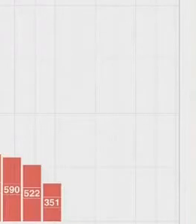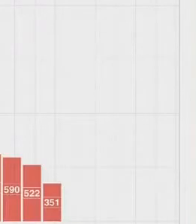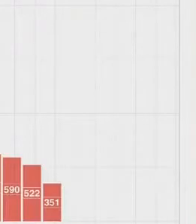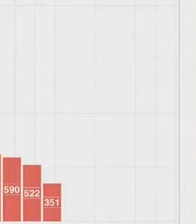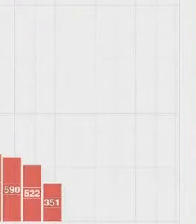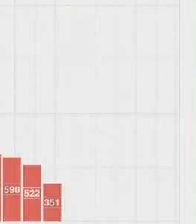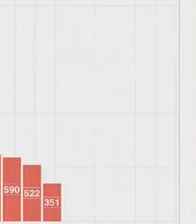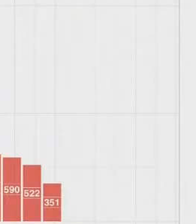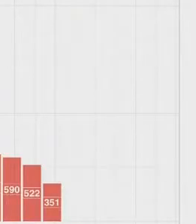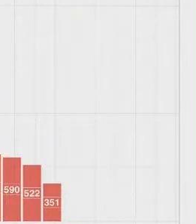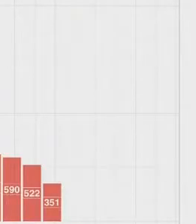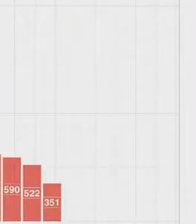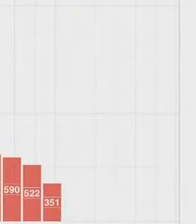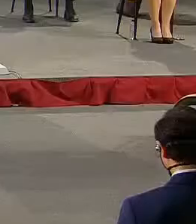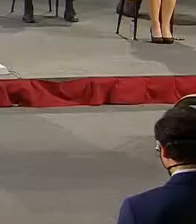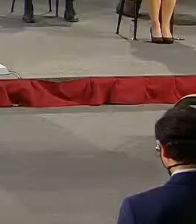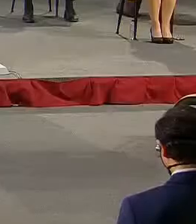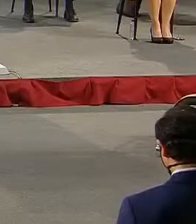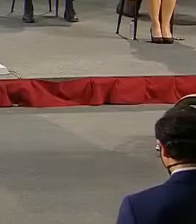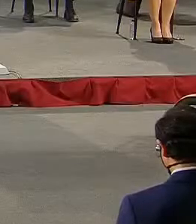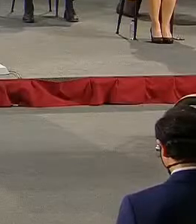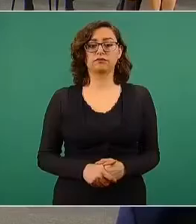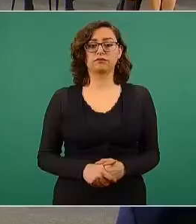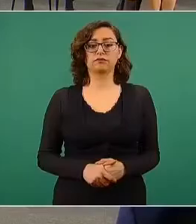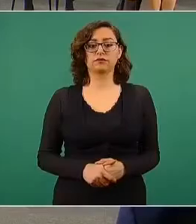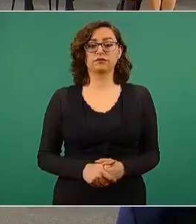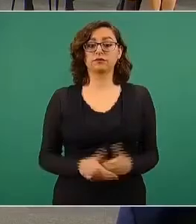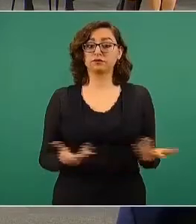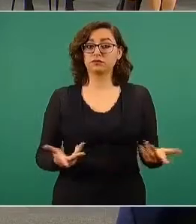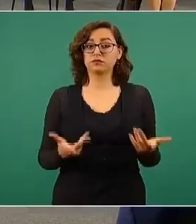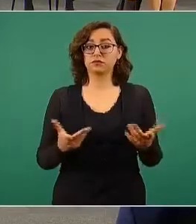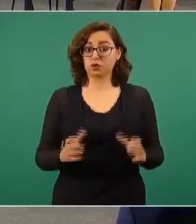pero son buenas noticias.